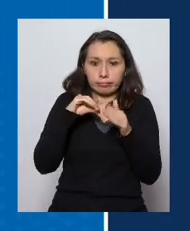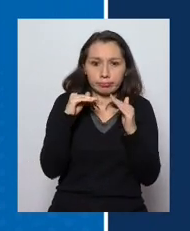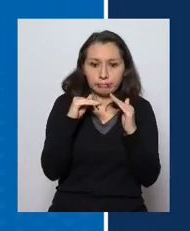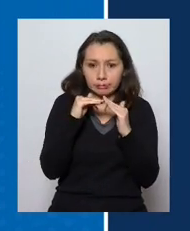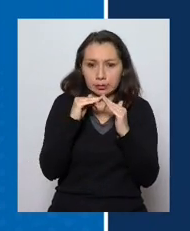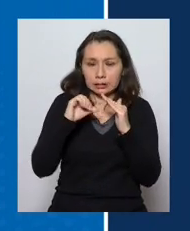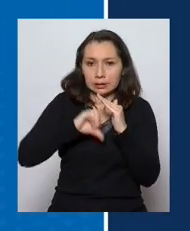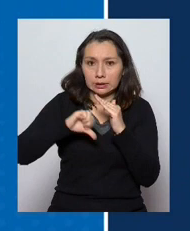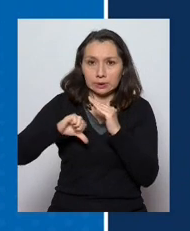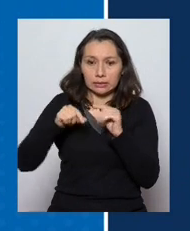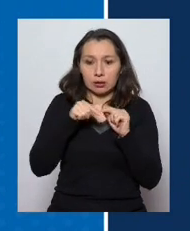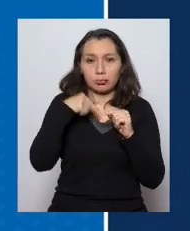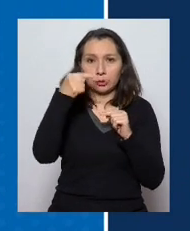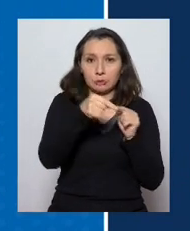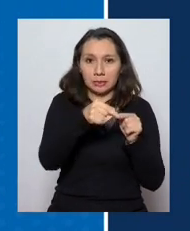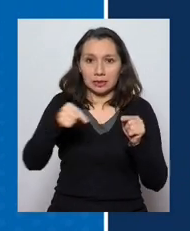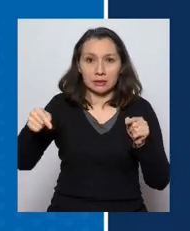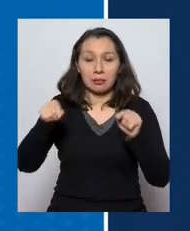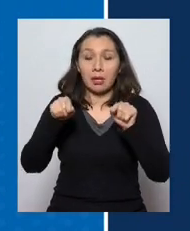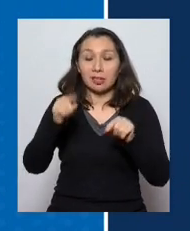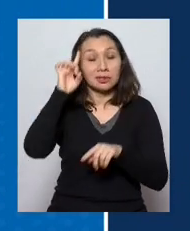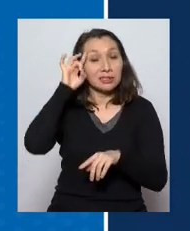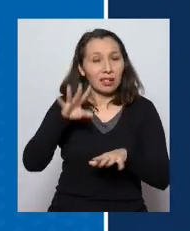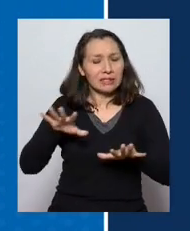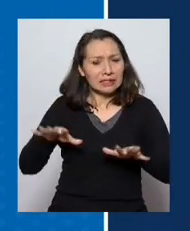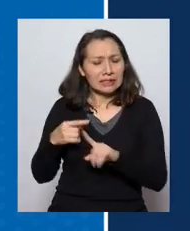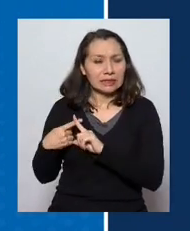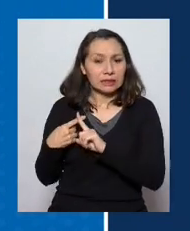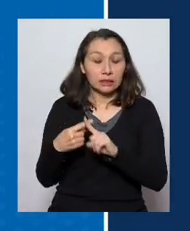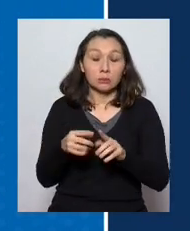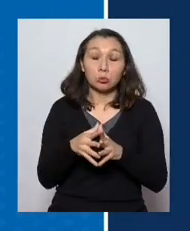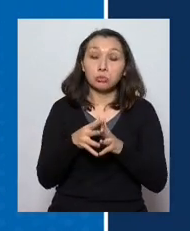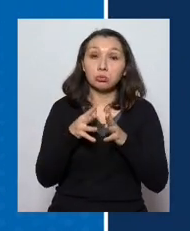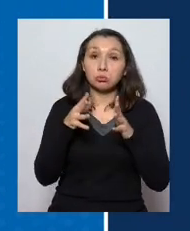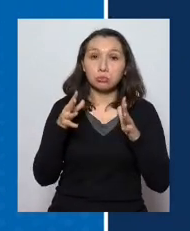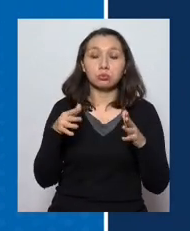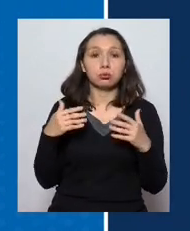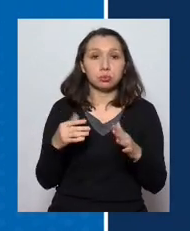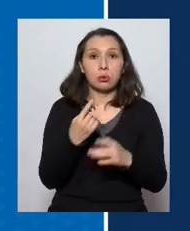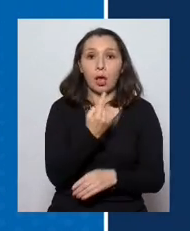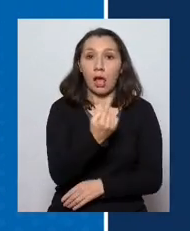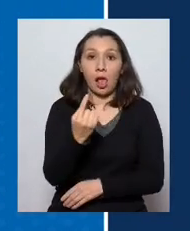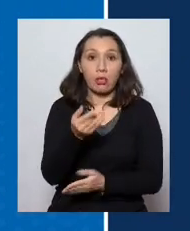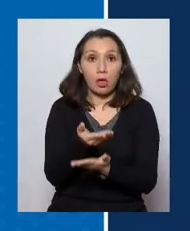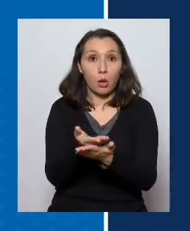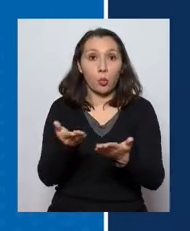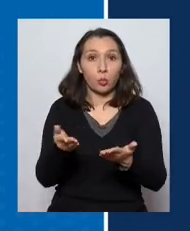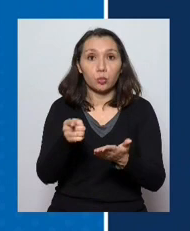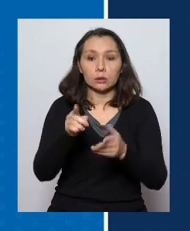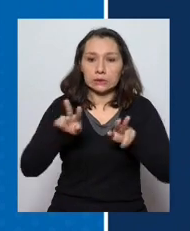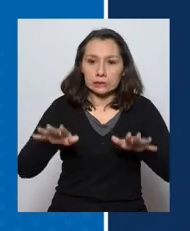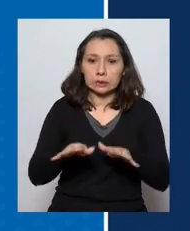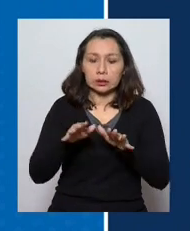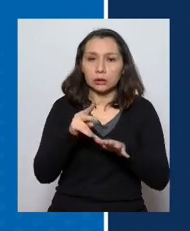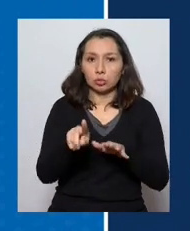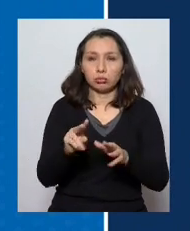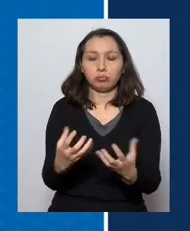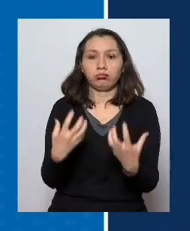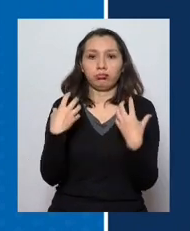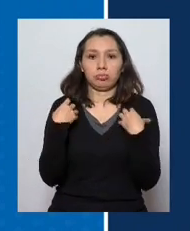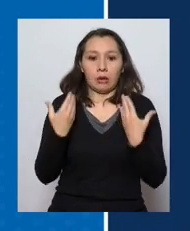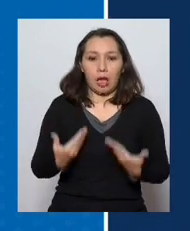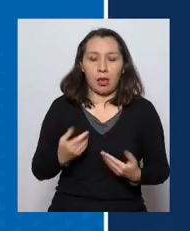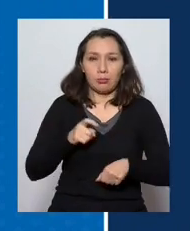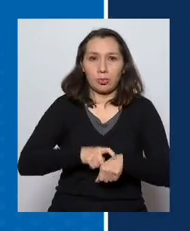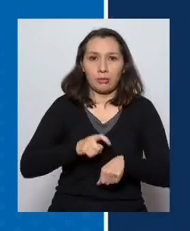semana. Sabemos que es uno de los sacrificios más grandes que cada uno de ustedes está haciendo en estos momentos.